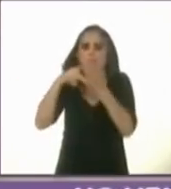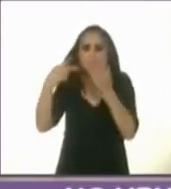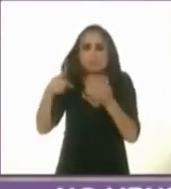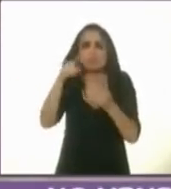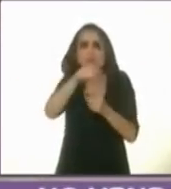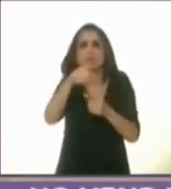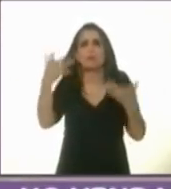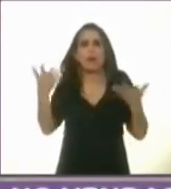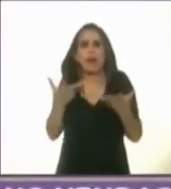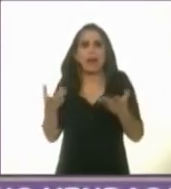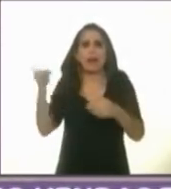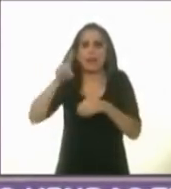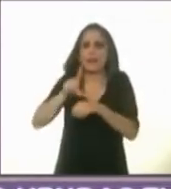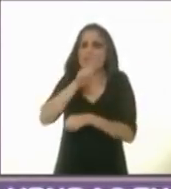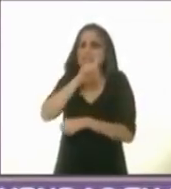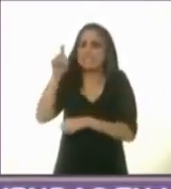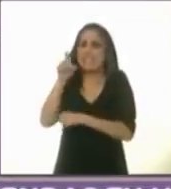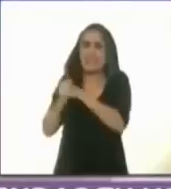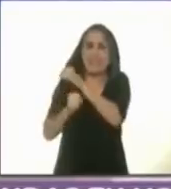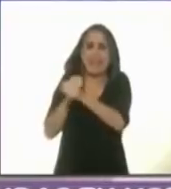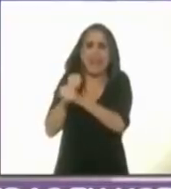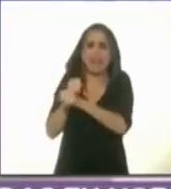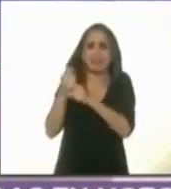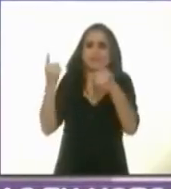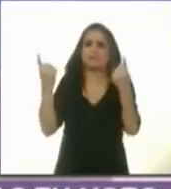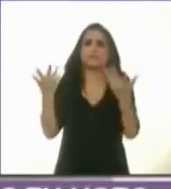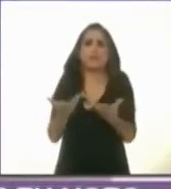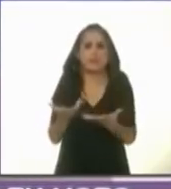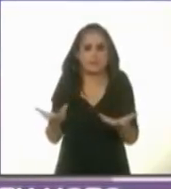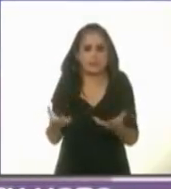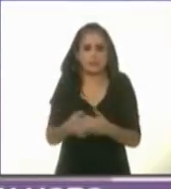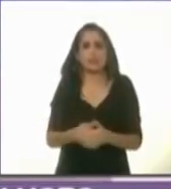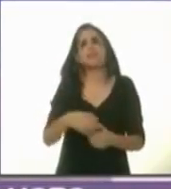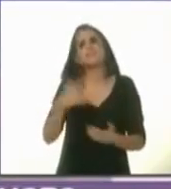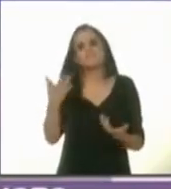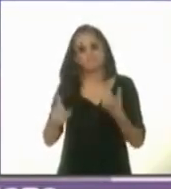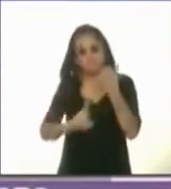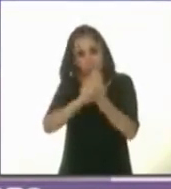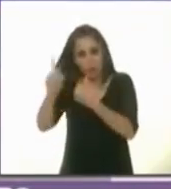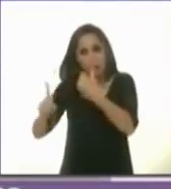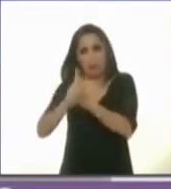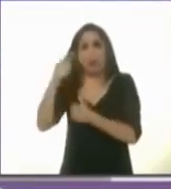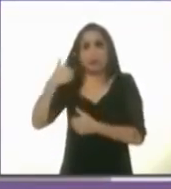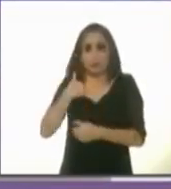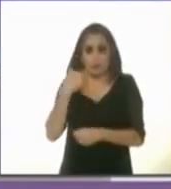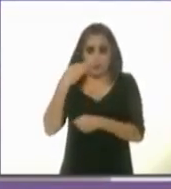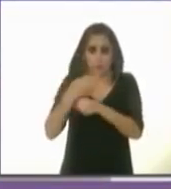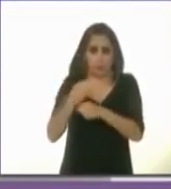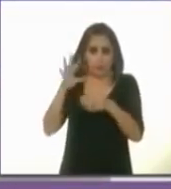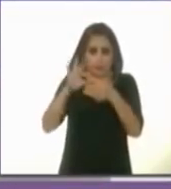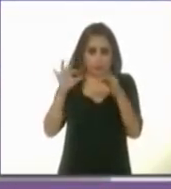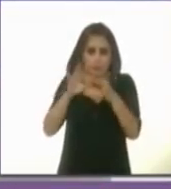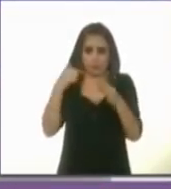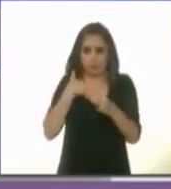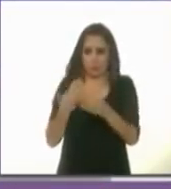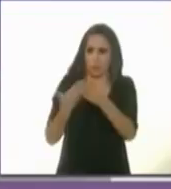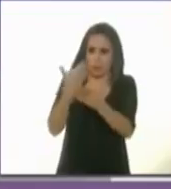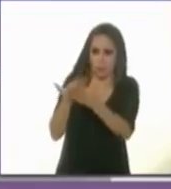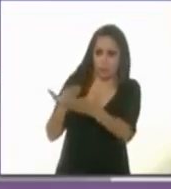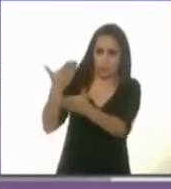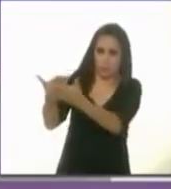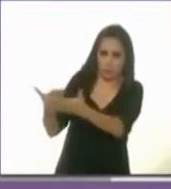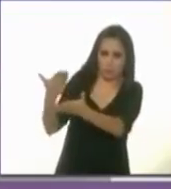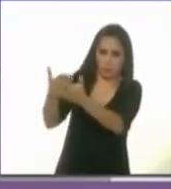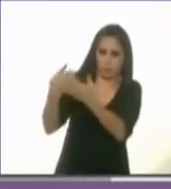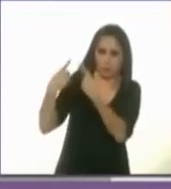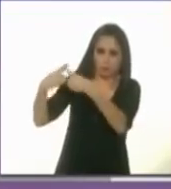en el día 100 de su gobierno adelante gracias pues bueno parte de los problemas que vamos a abordar es justamente con las propuestas que hoy dimos a conocer y